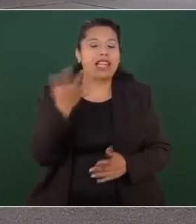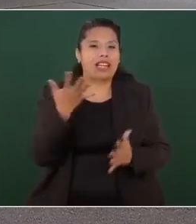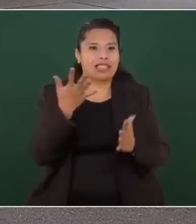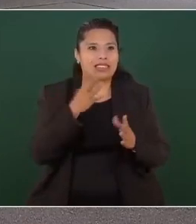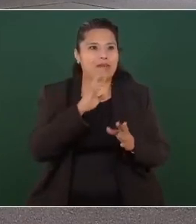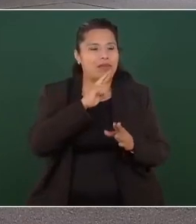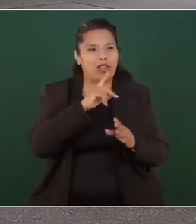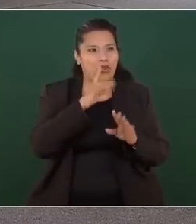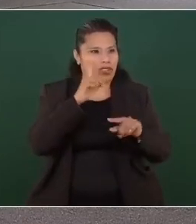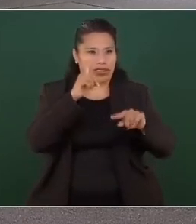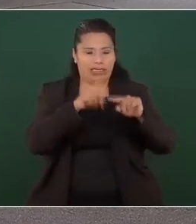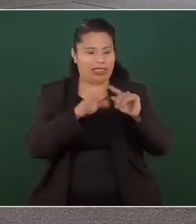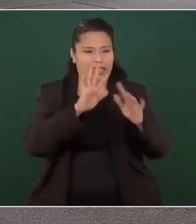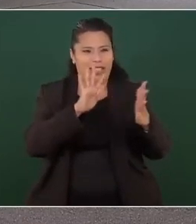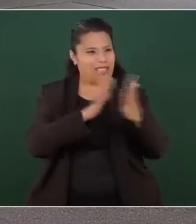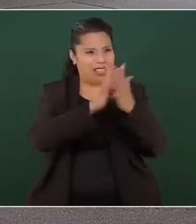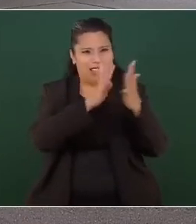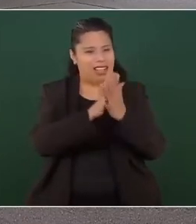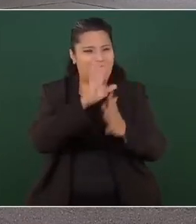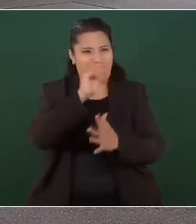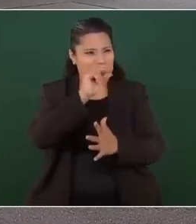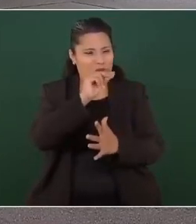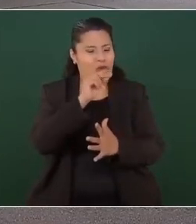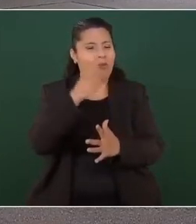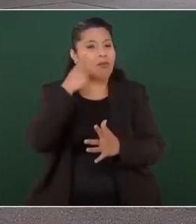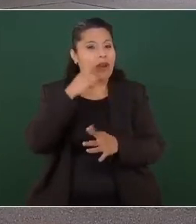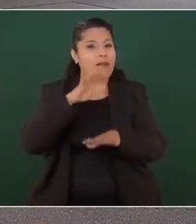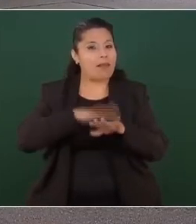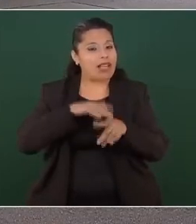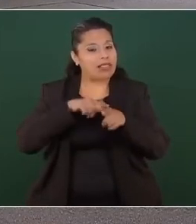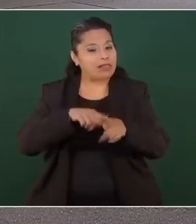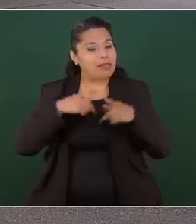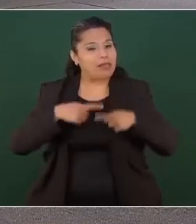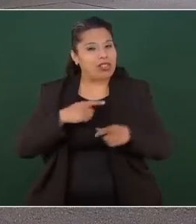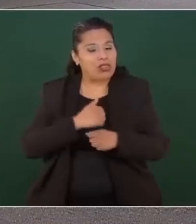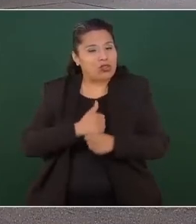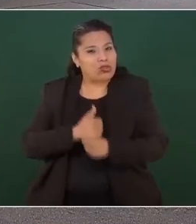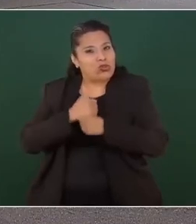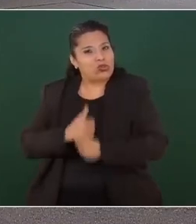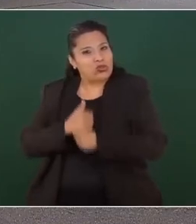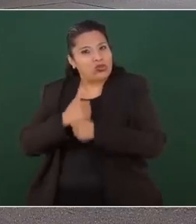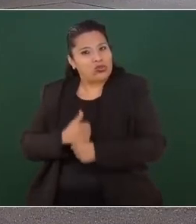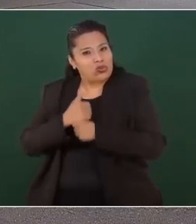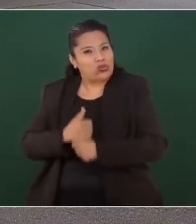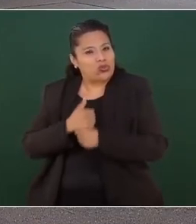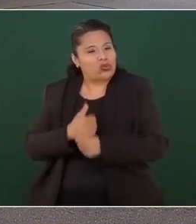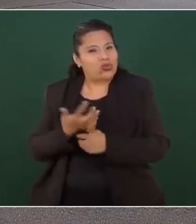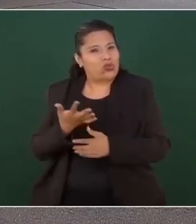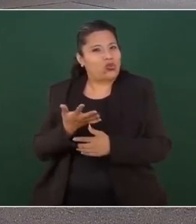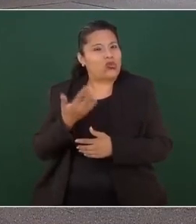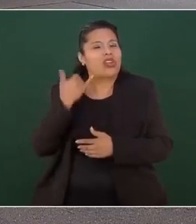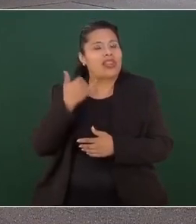y que no siga el sufrimiento de la gente y los desplazados